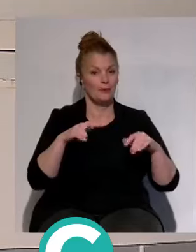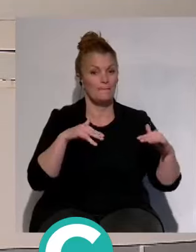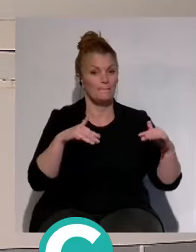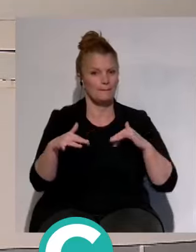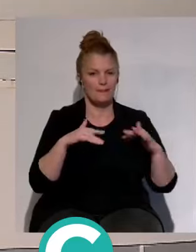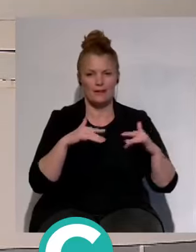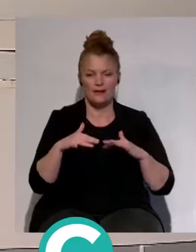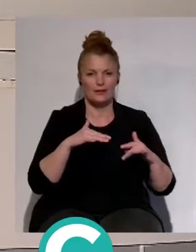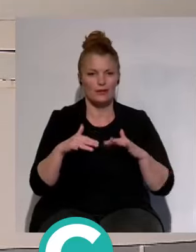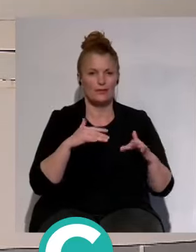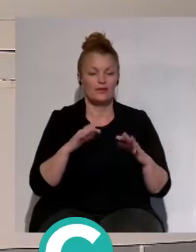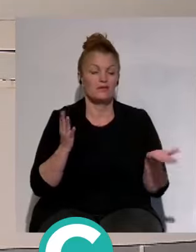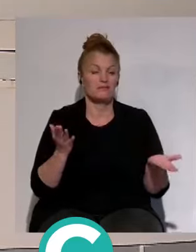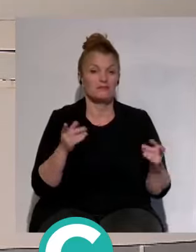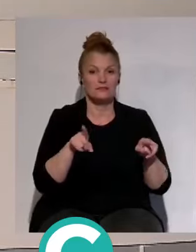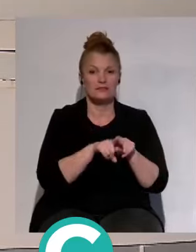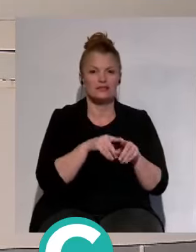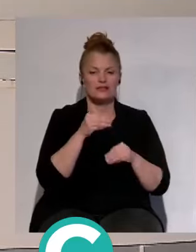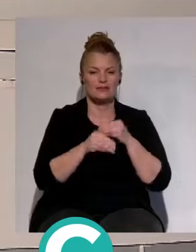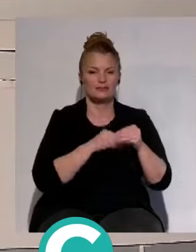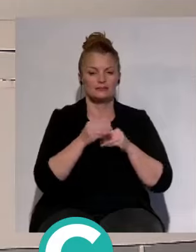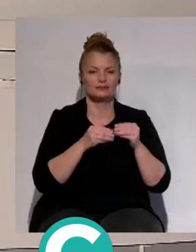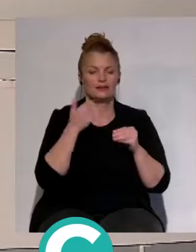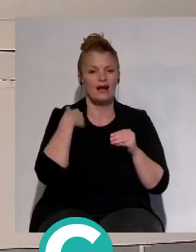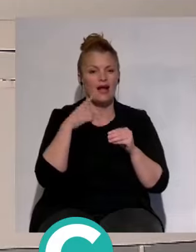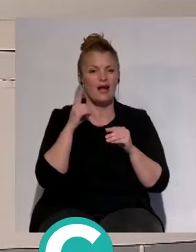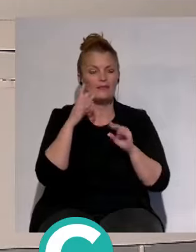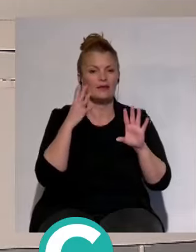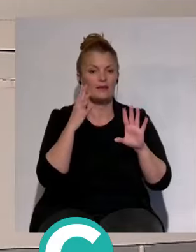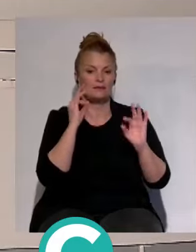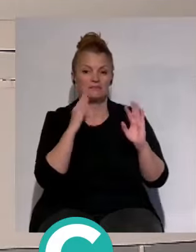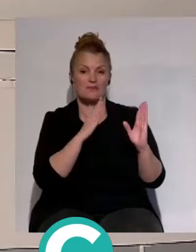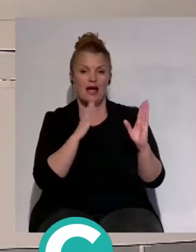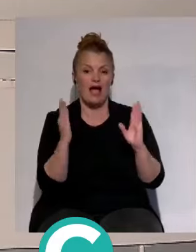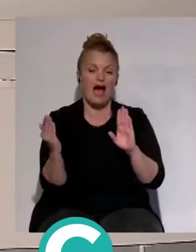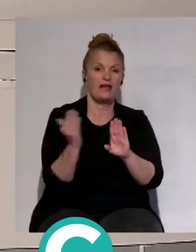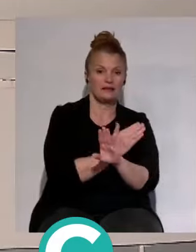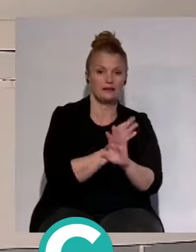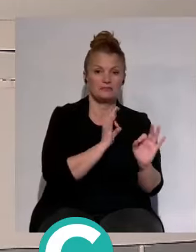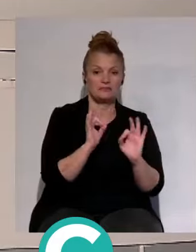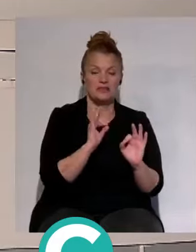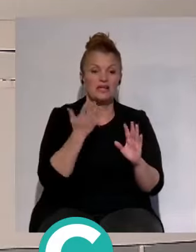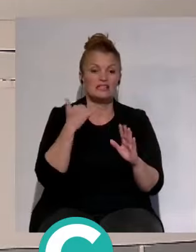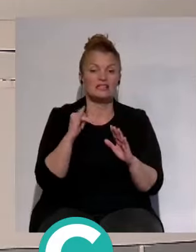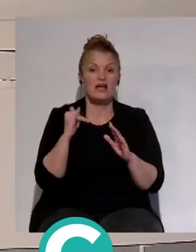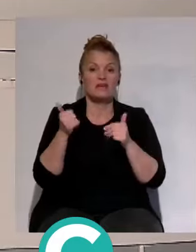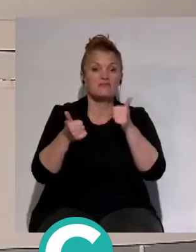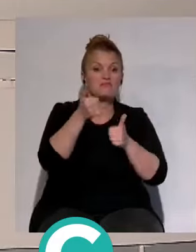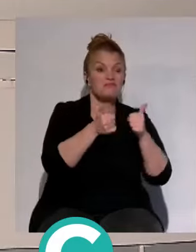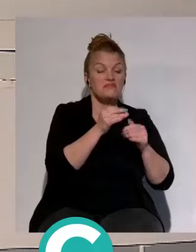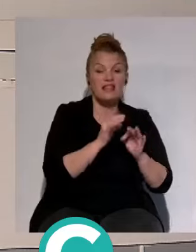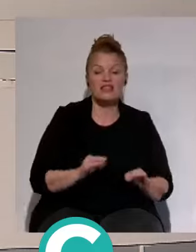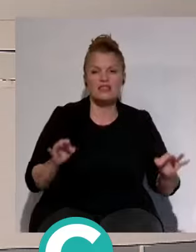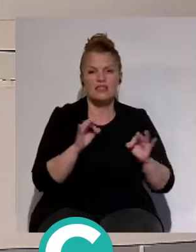intrascendente. Se adelantó el partido, había ahora unificado a las 9, pero dado que muchos equipos no se juegan absolutamente nada, pues se han